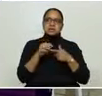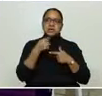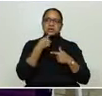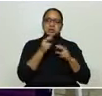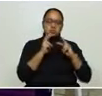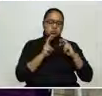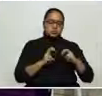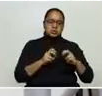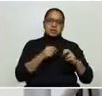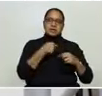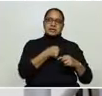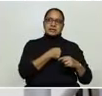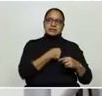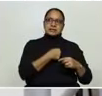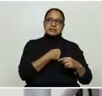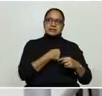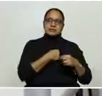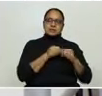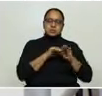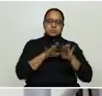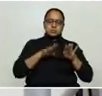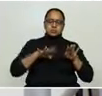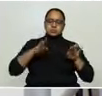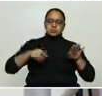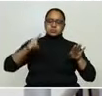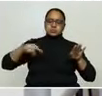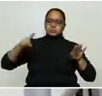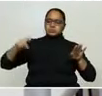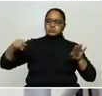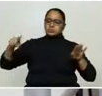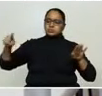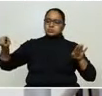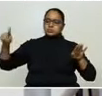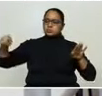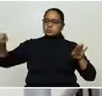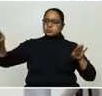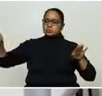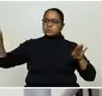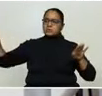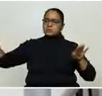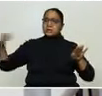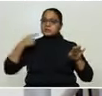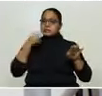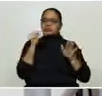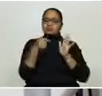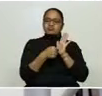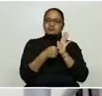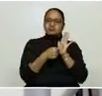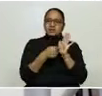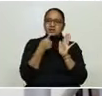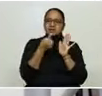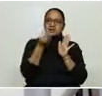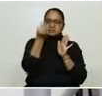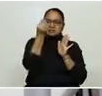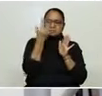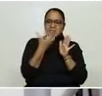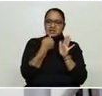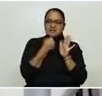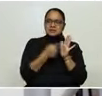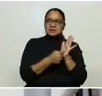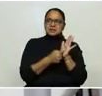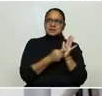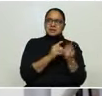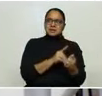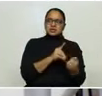electrocardiograma. El día domingo estuvimos en contacto con una de las personas que diseñó este esquema de tratamiento, que es el